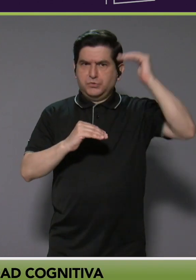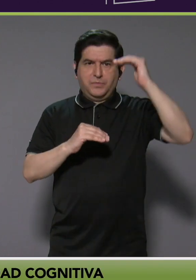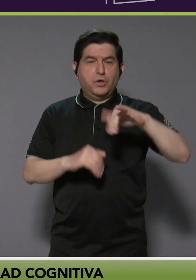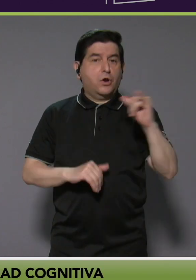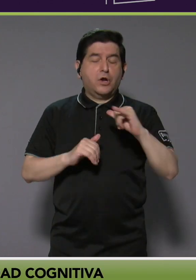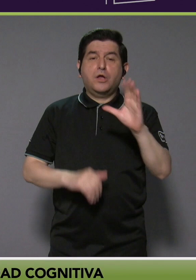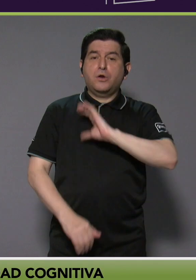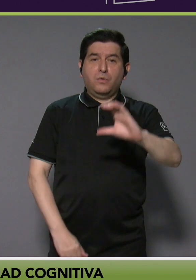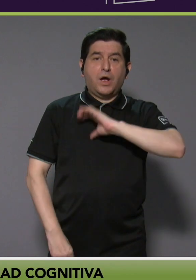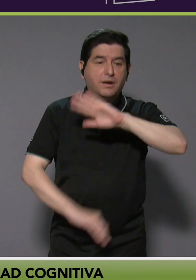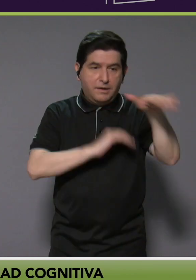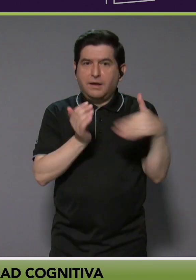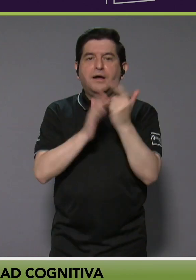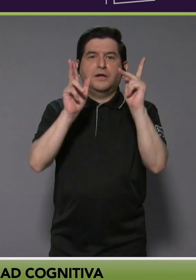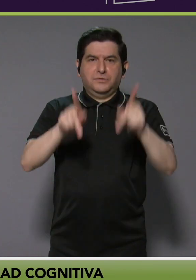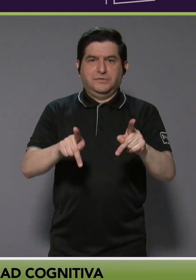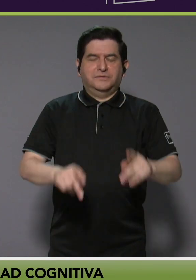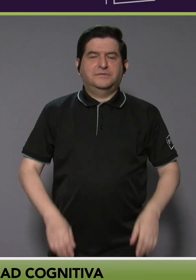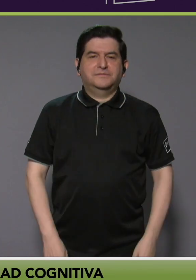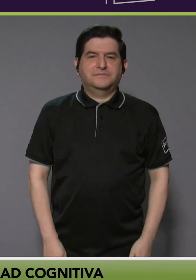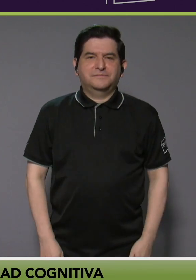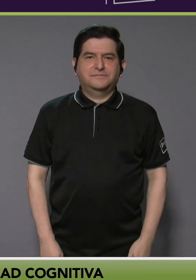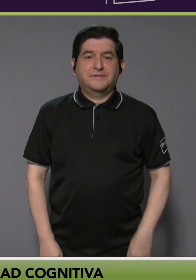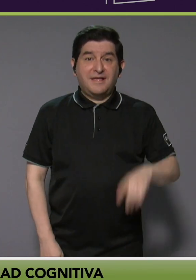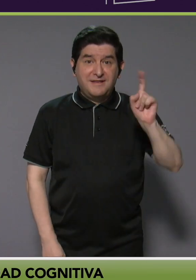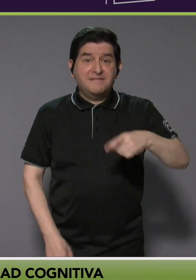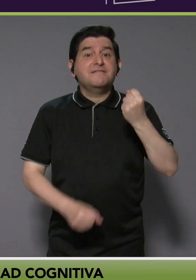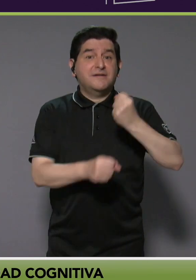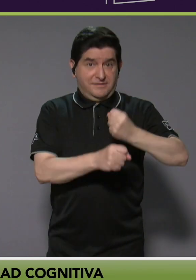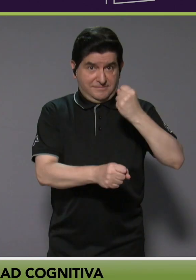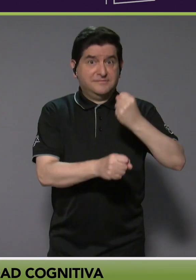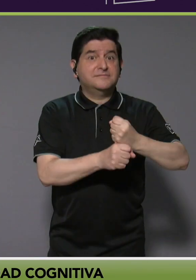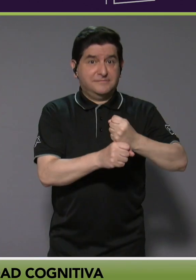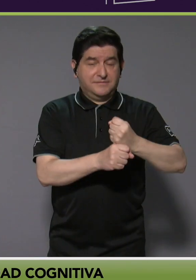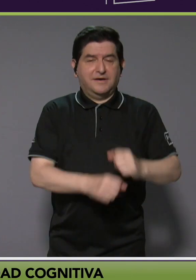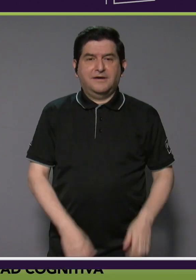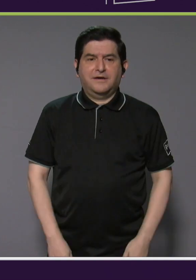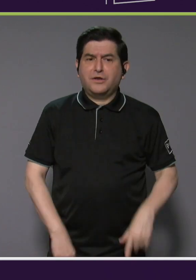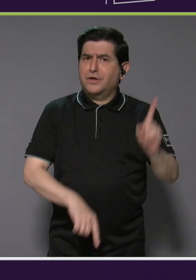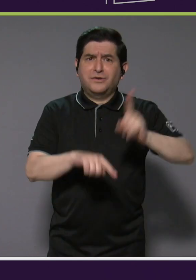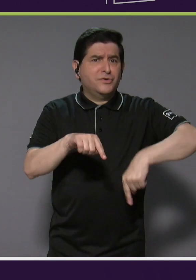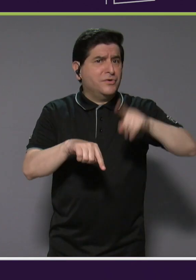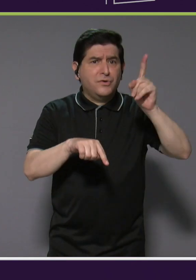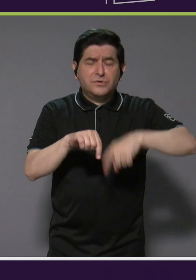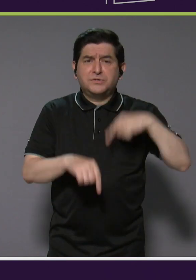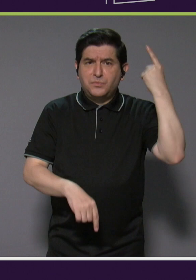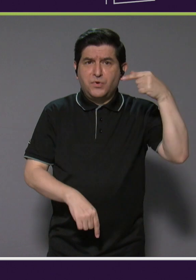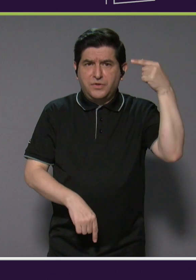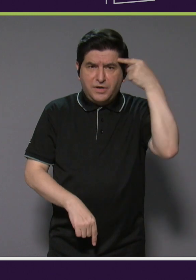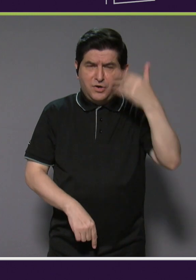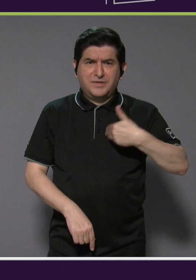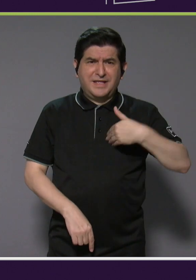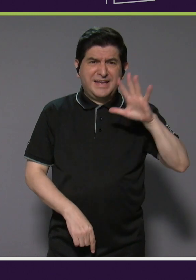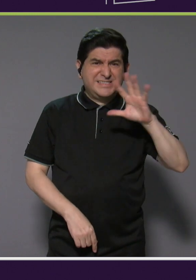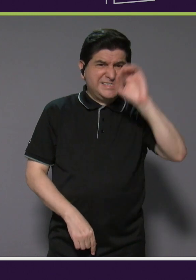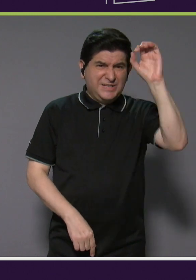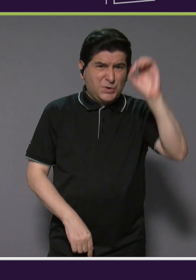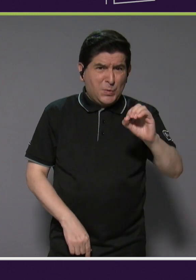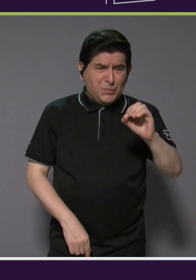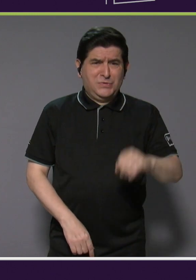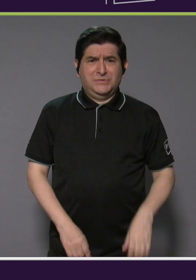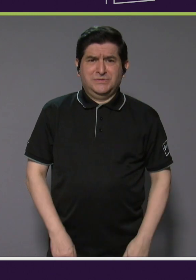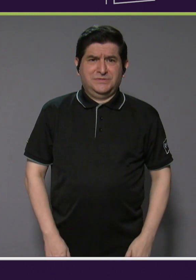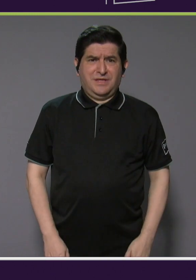cualidades que los demás y que necesitamos trabajo. O sea, no puede ser posible que el gobierno tenga un 5% de